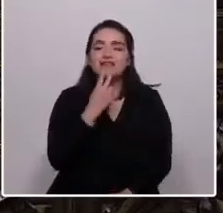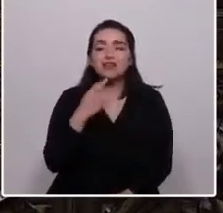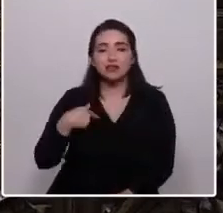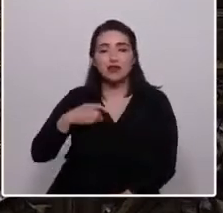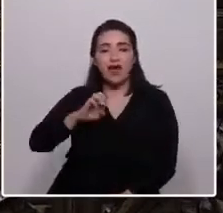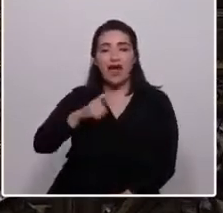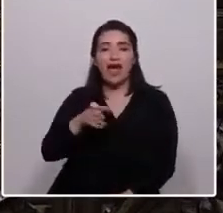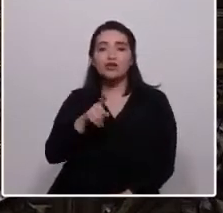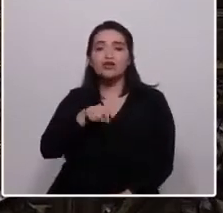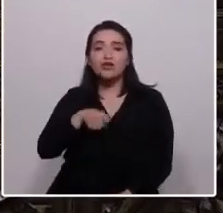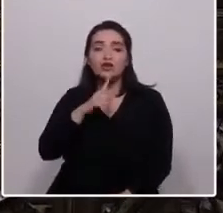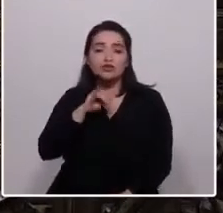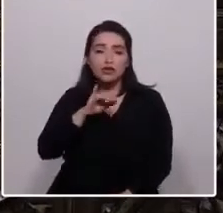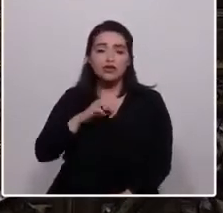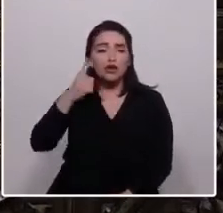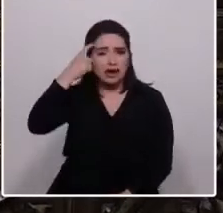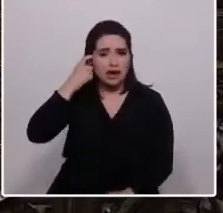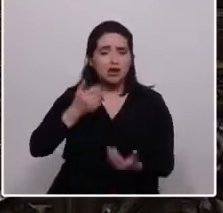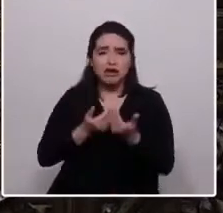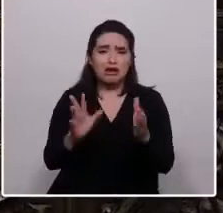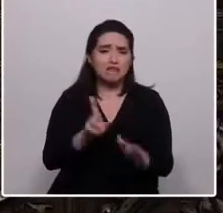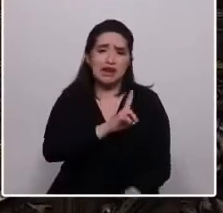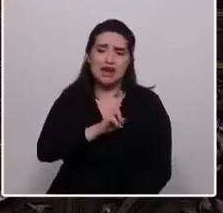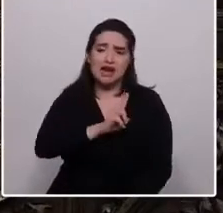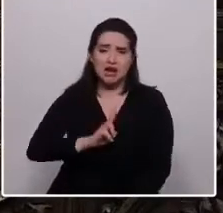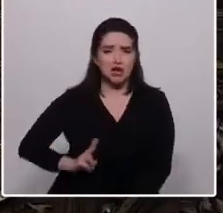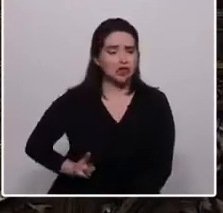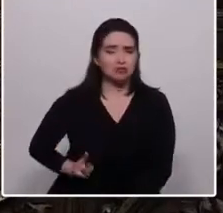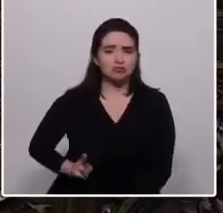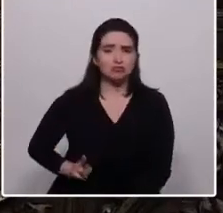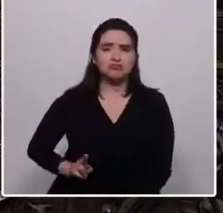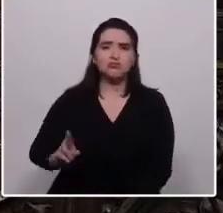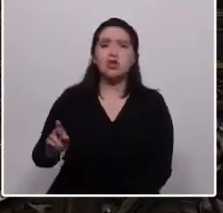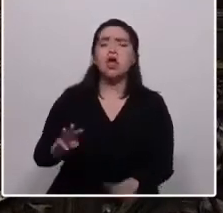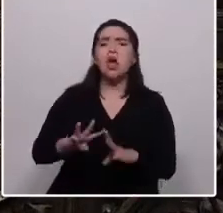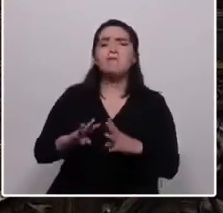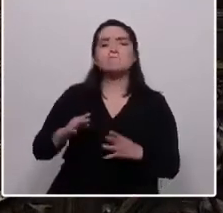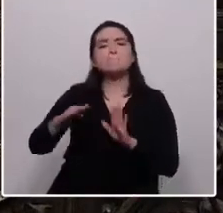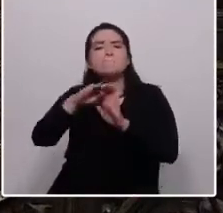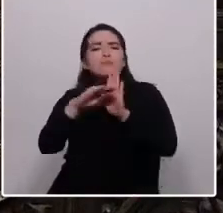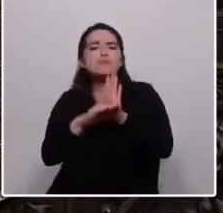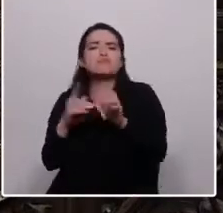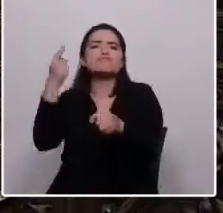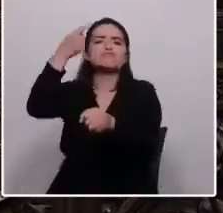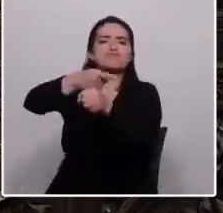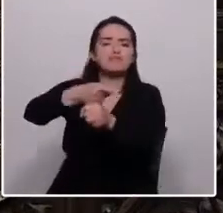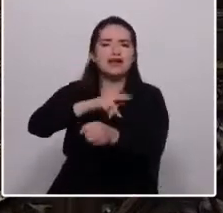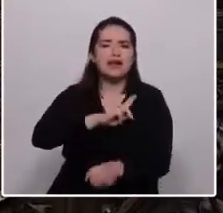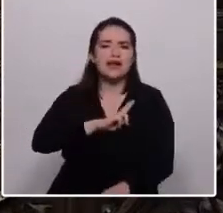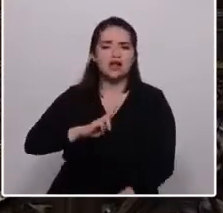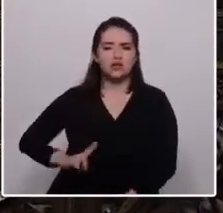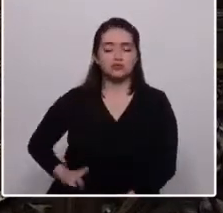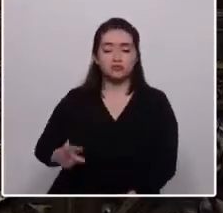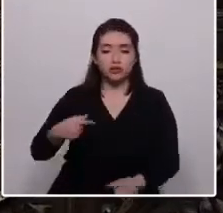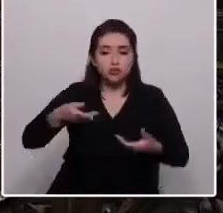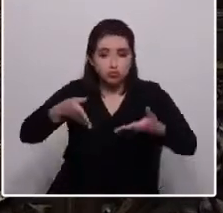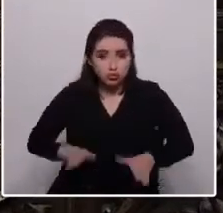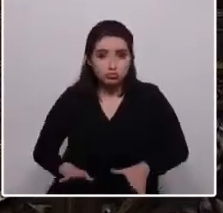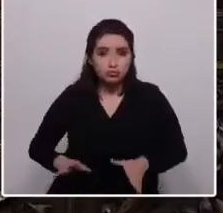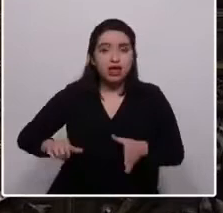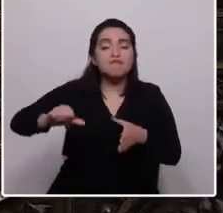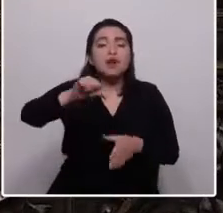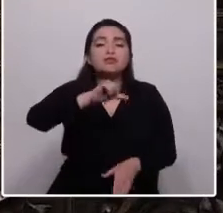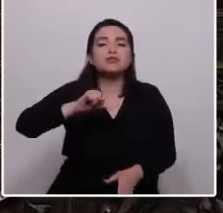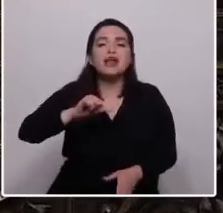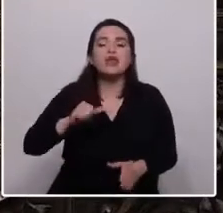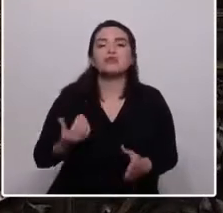la libertad religiosa, pero no en una moral impuesta por las religiones. Nací y fui bautizado en el seno de la Iglesia